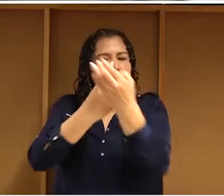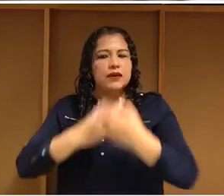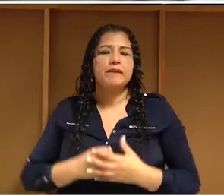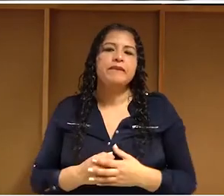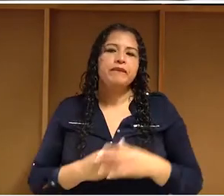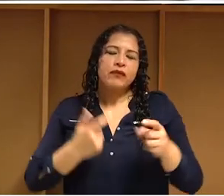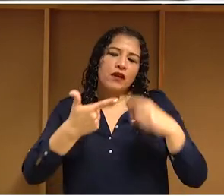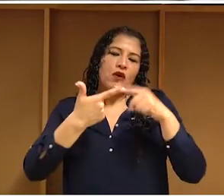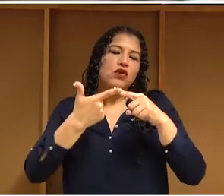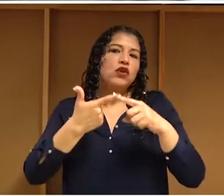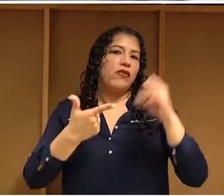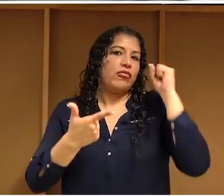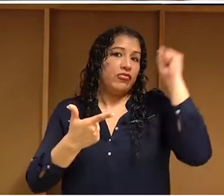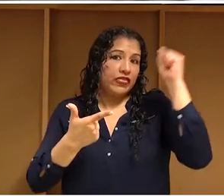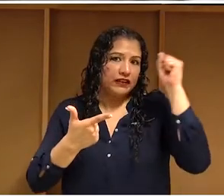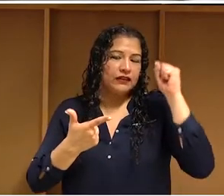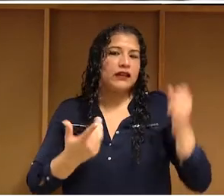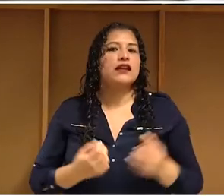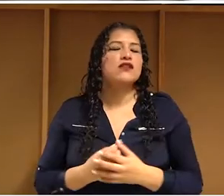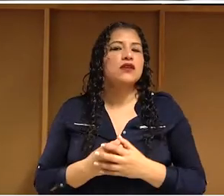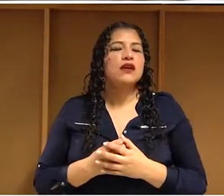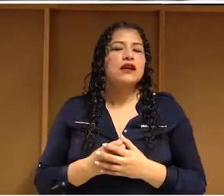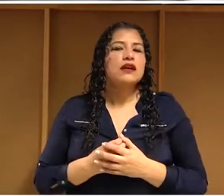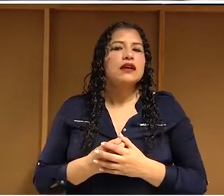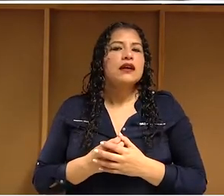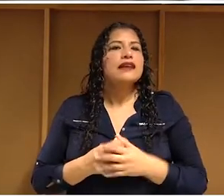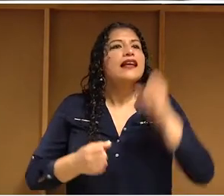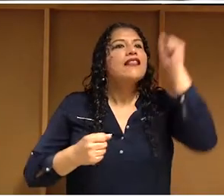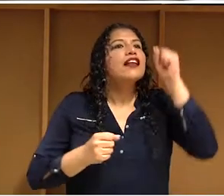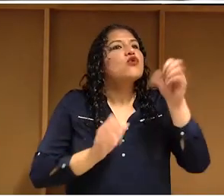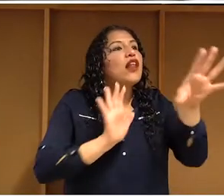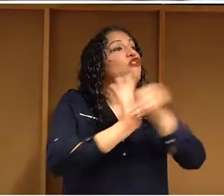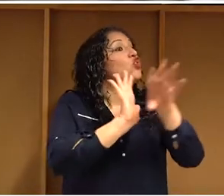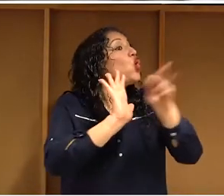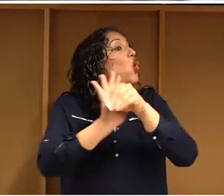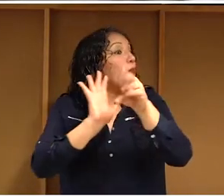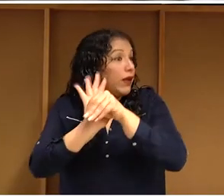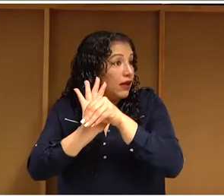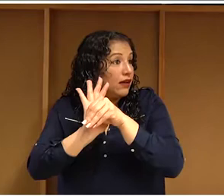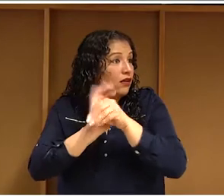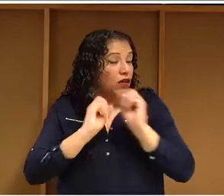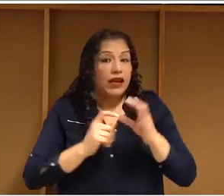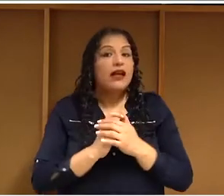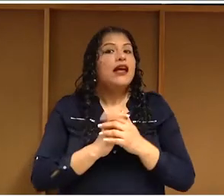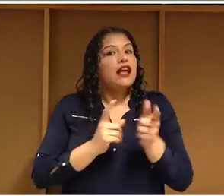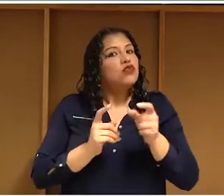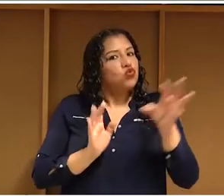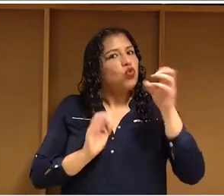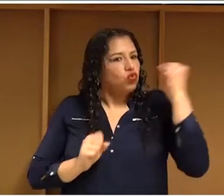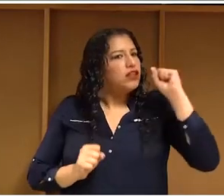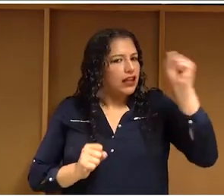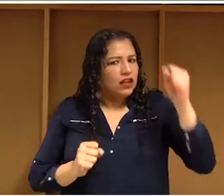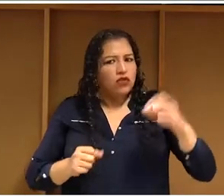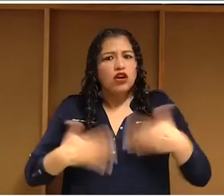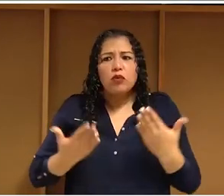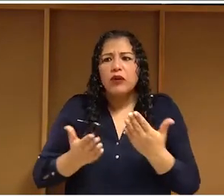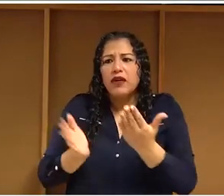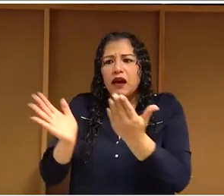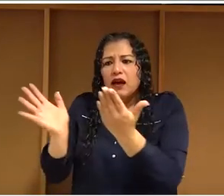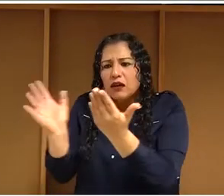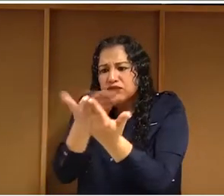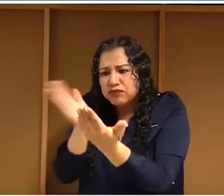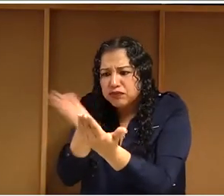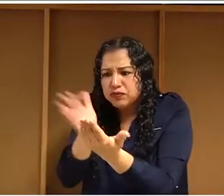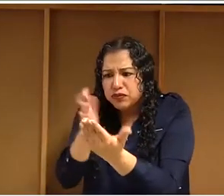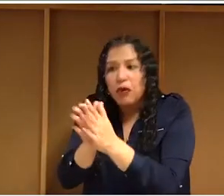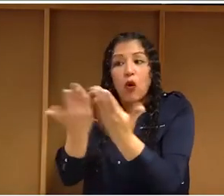Otro derecho que se ejerce mucho en los espacios educativos es el derecho a la fotocopia que también suena disruptivo pero es un derecho que tenemos. Tenemos derecho a estudiar